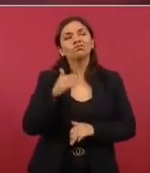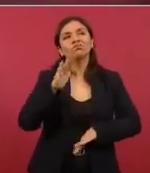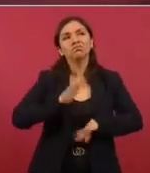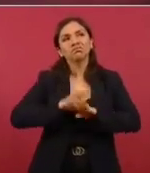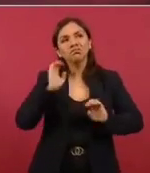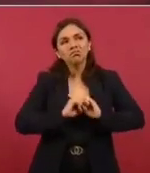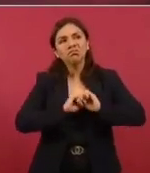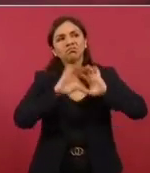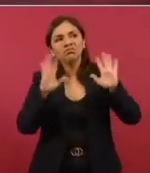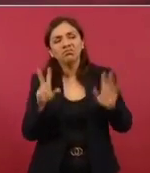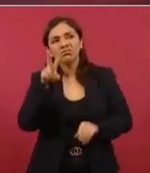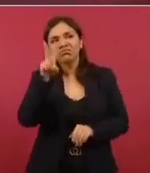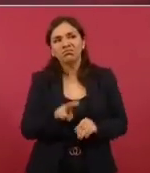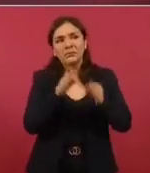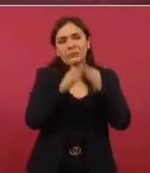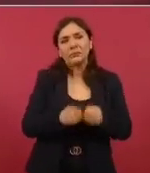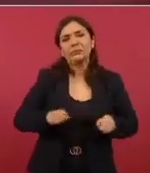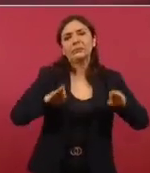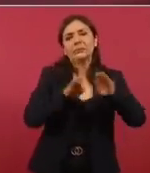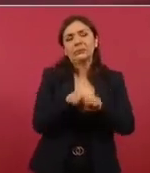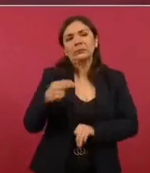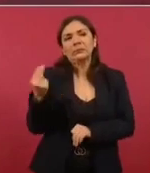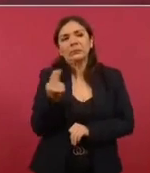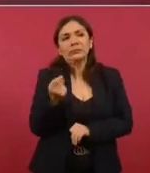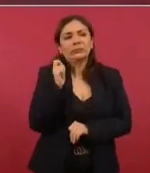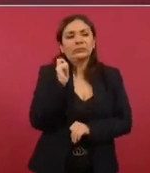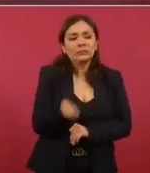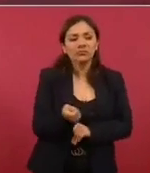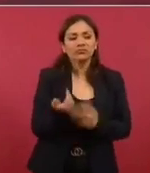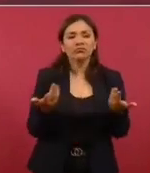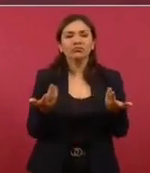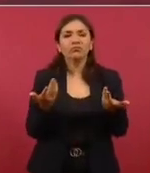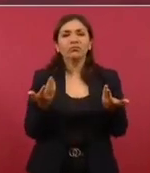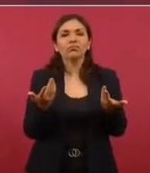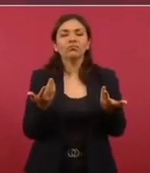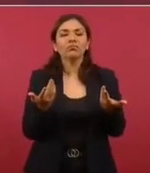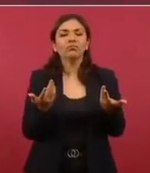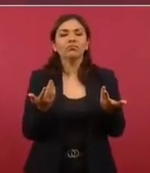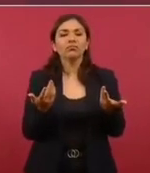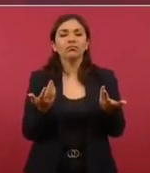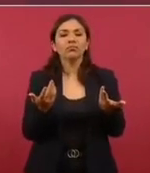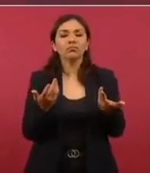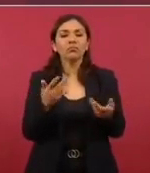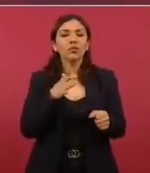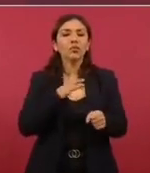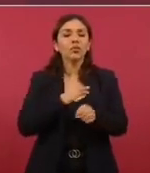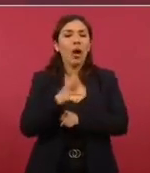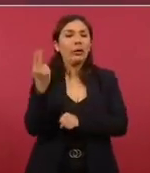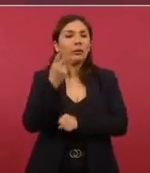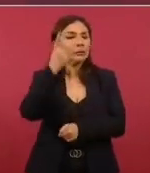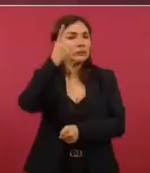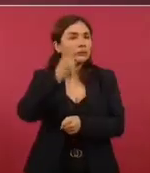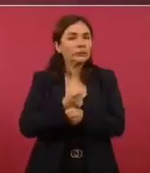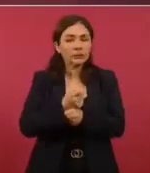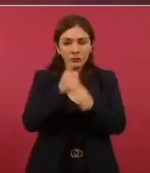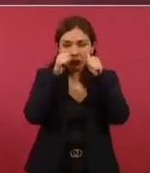la importancia que tiene atender